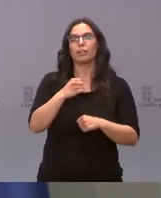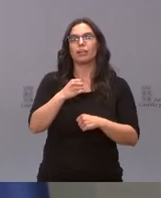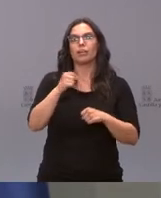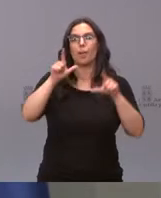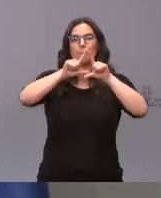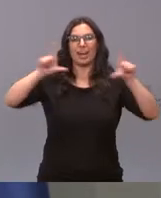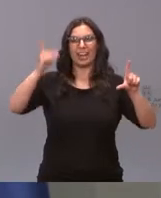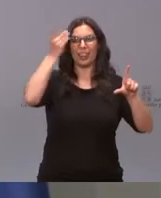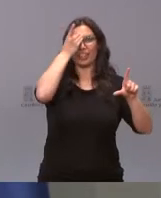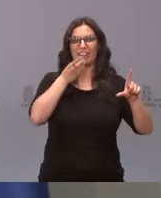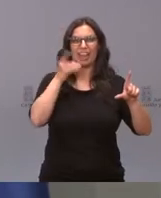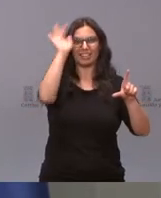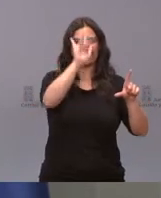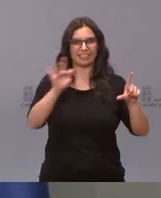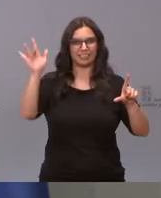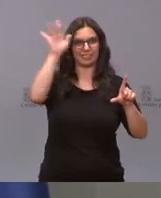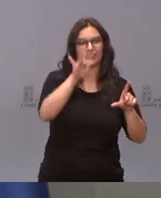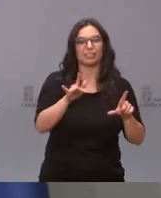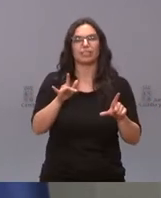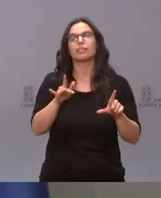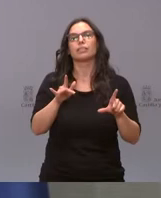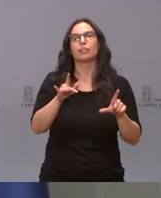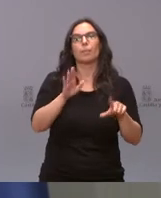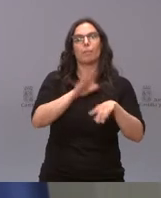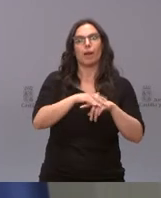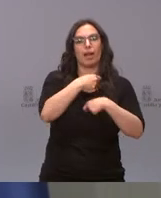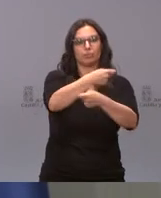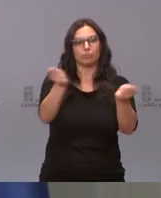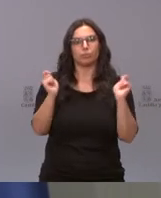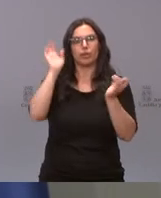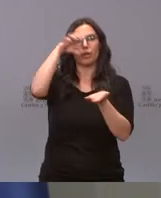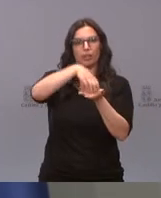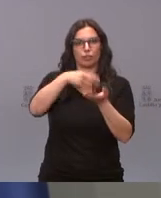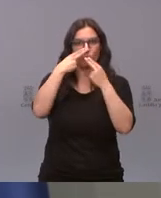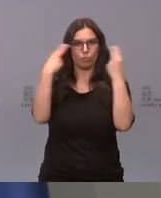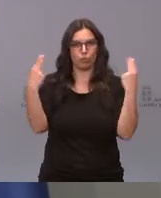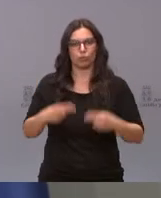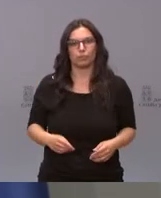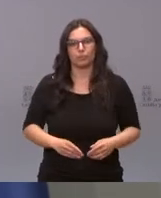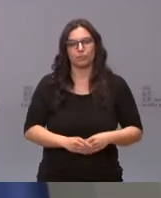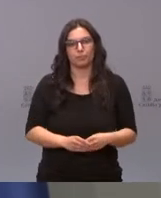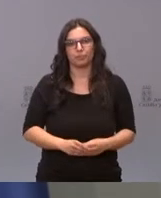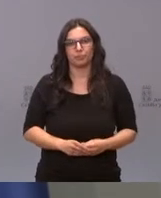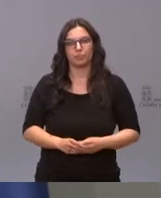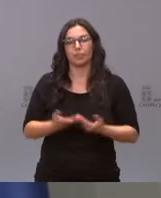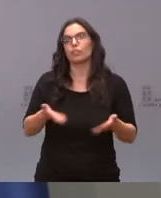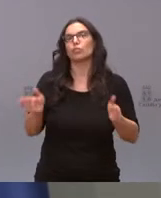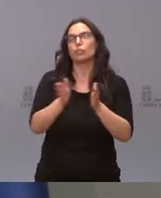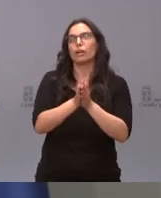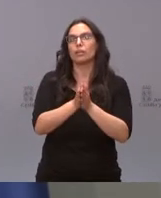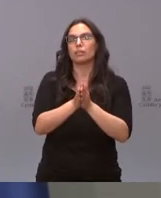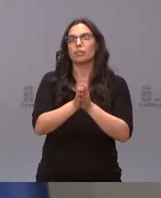digitales interactivos destinados a nuestros centros docentes públicos. Un total de